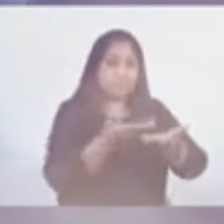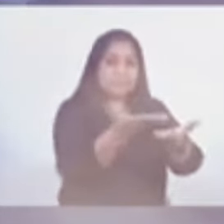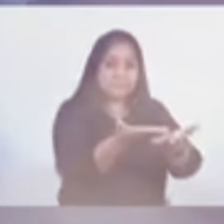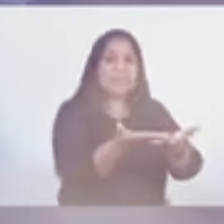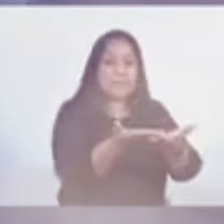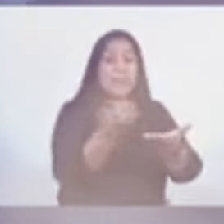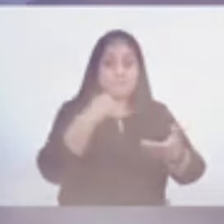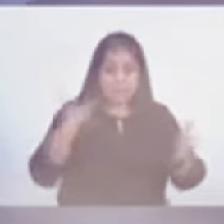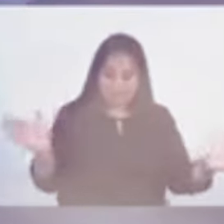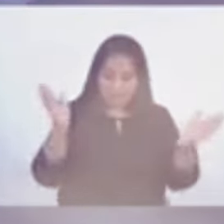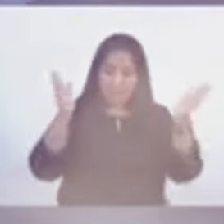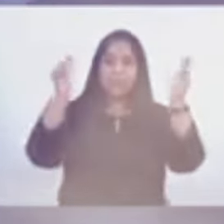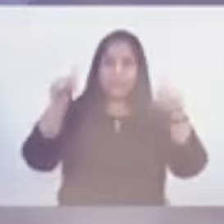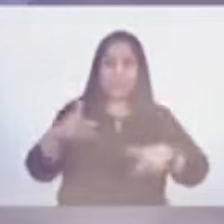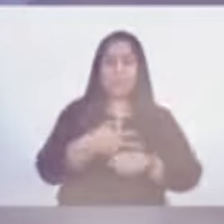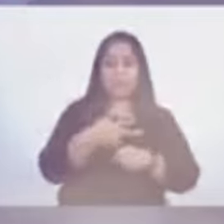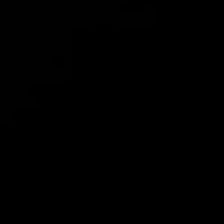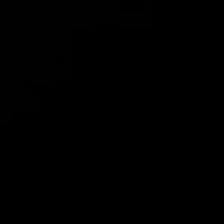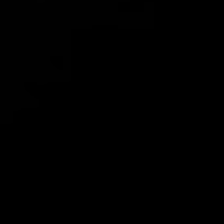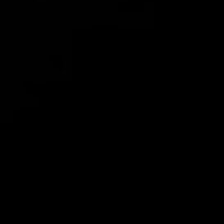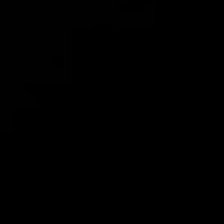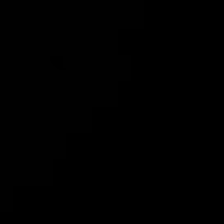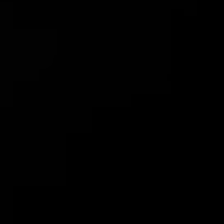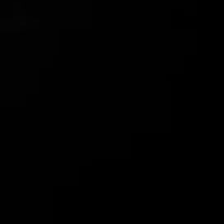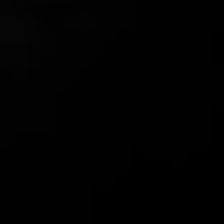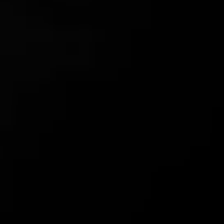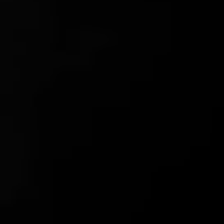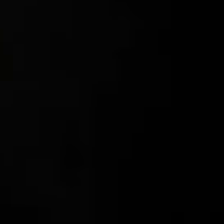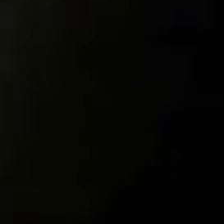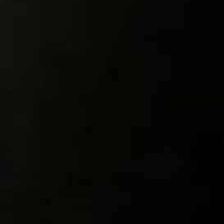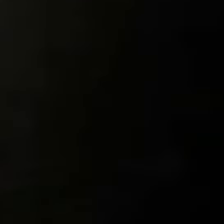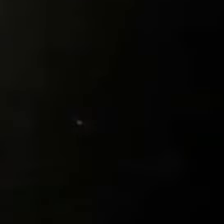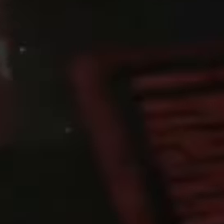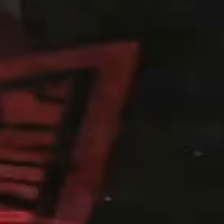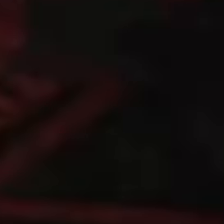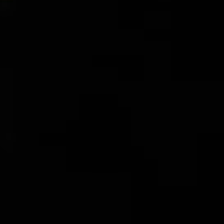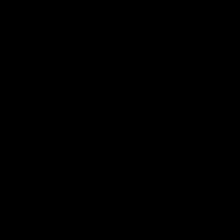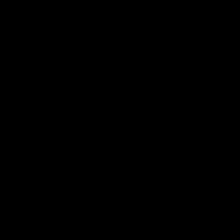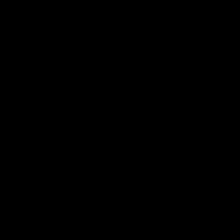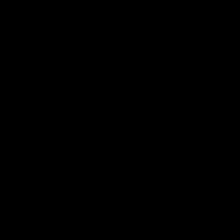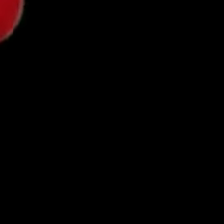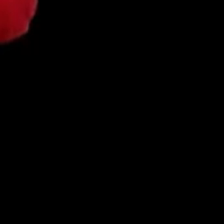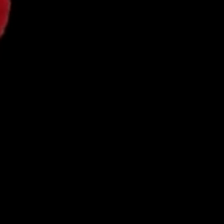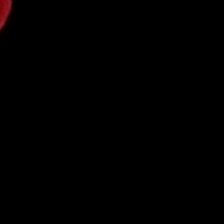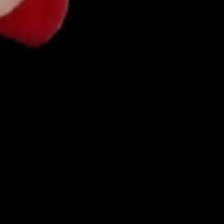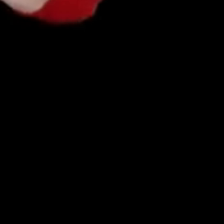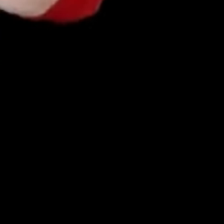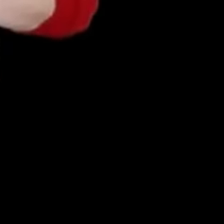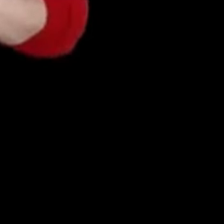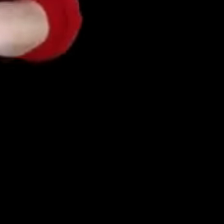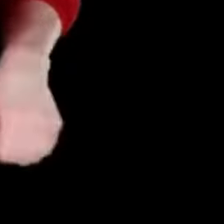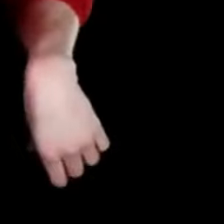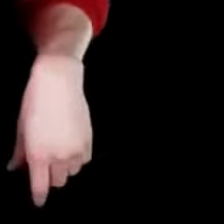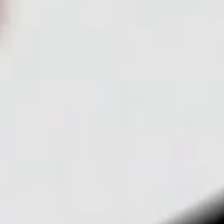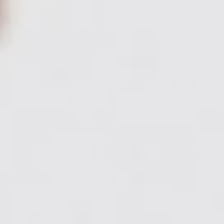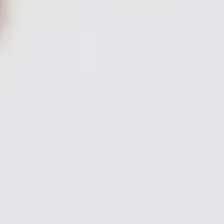sacar adelante al país que los vio nacer. Y bueno eso ha sido todo, espero que les haya gustado el video y si fue así